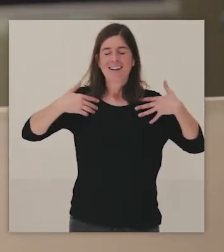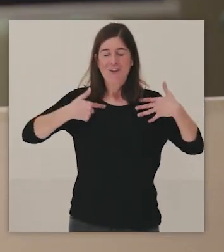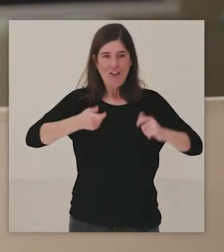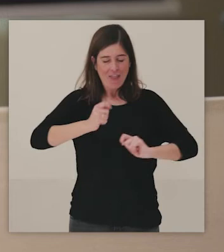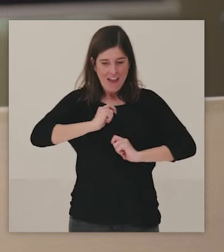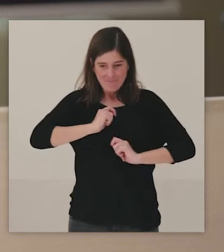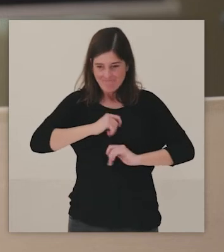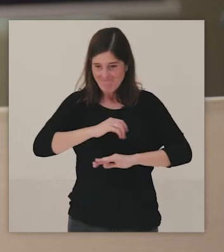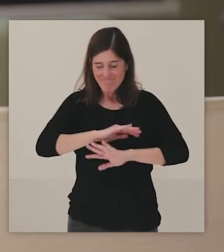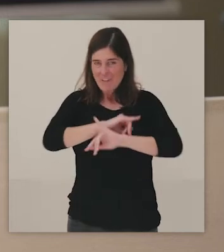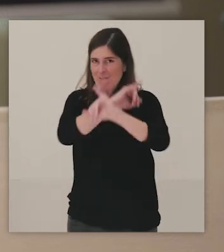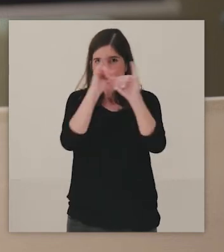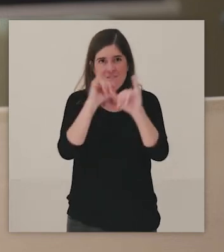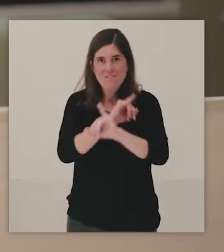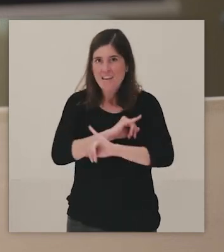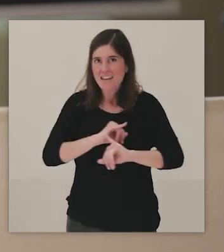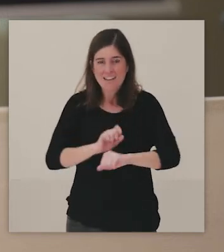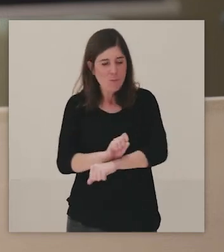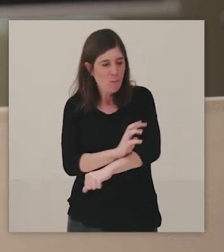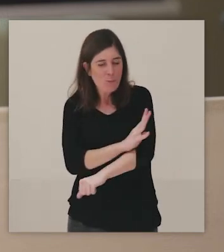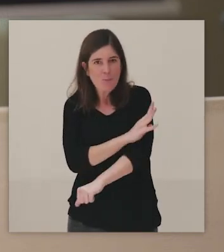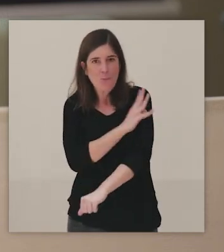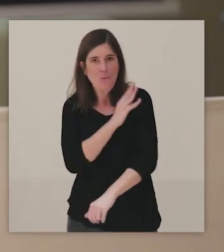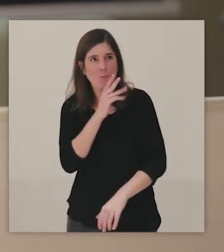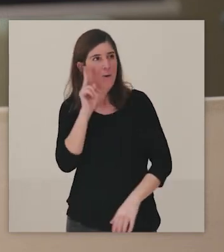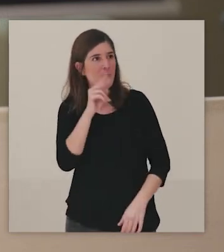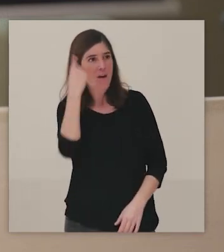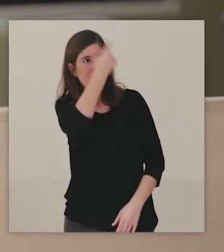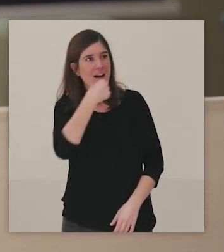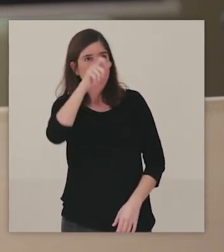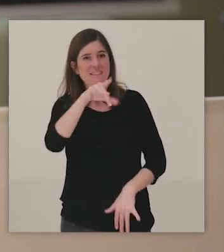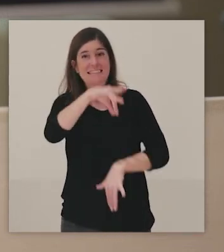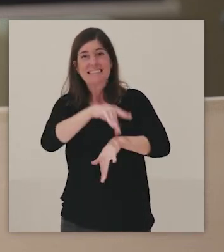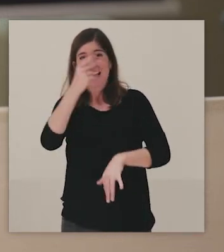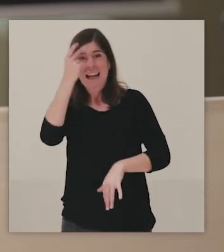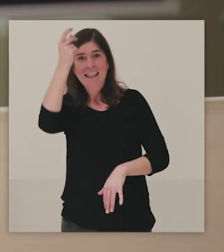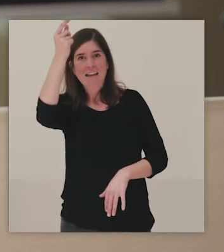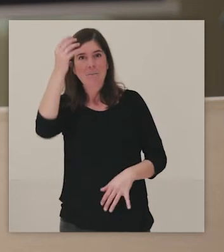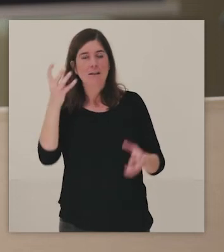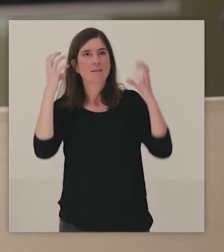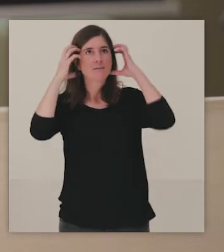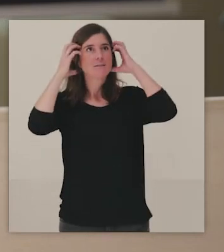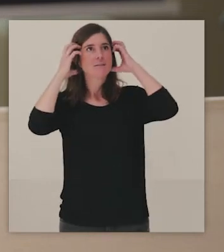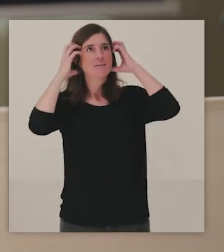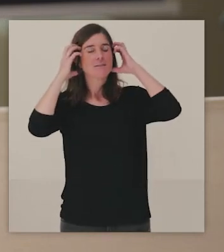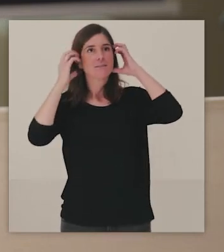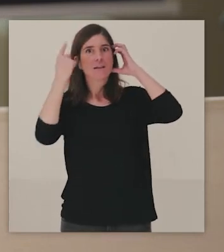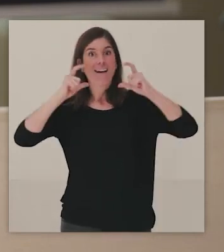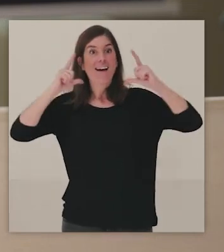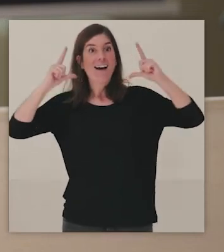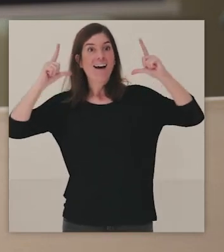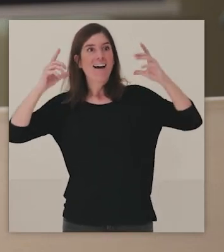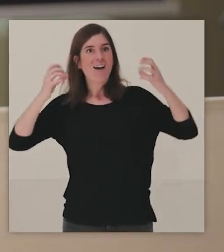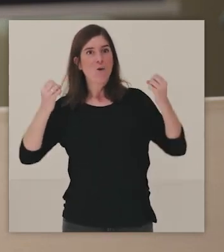pues ya, ¿no? O sea, con esta sonrisa me doy más que por satisfecha con lo que hemos